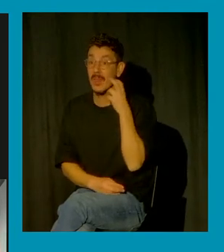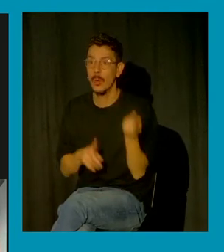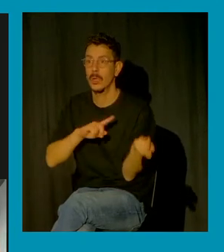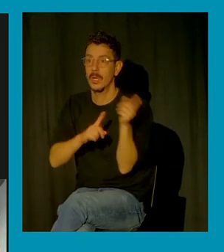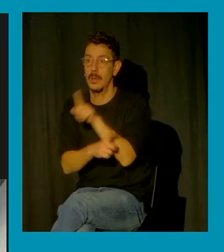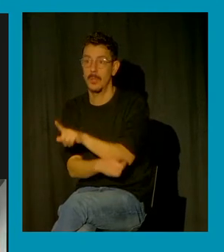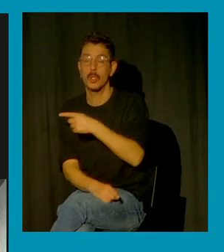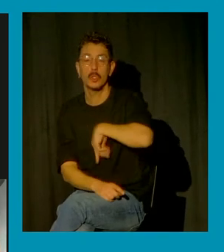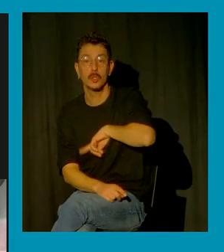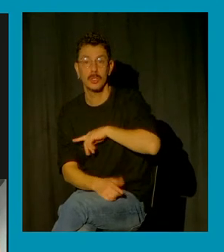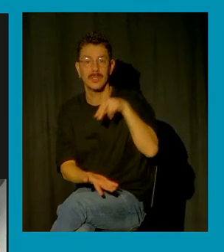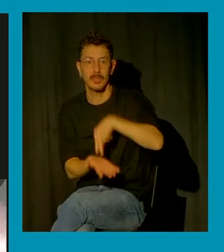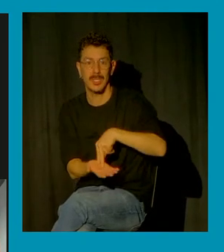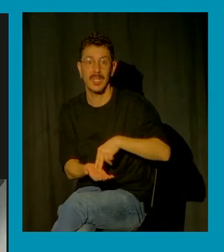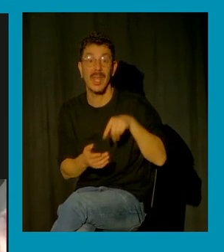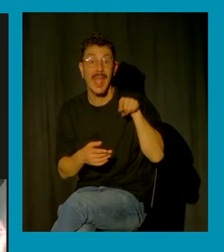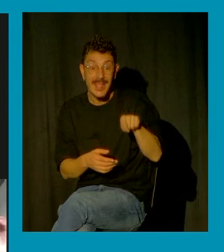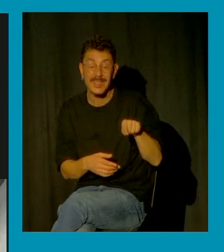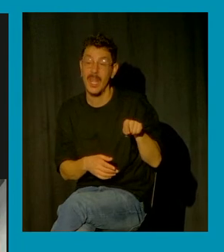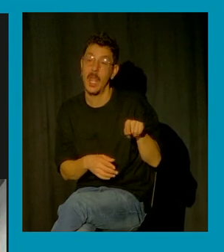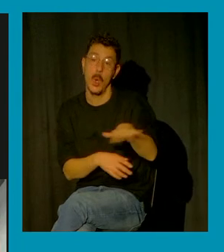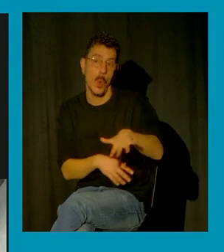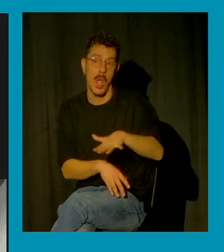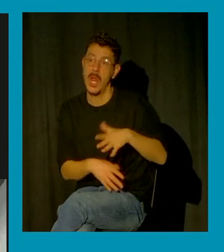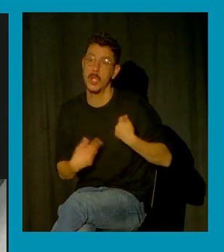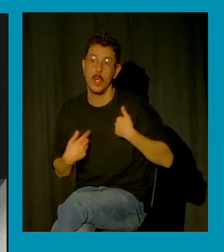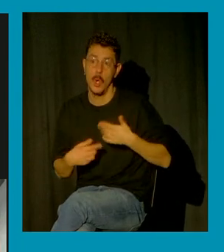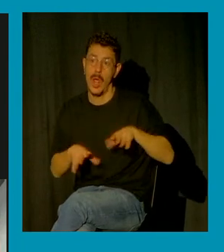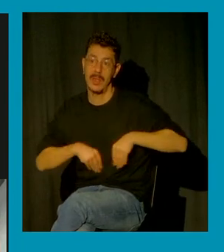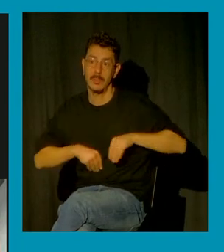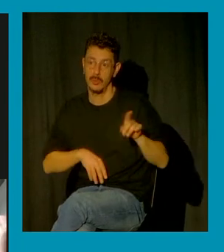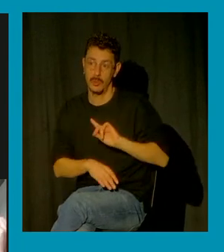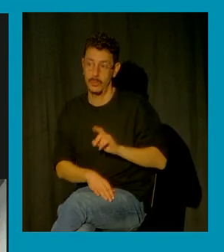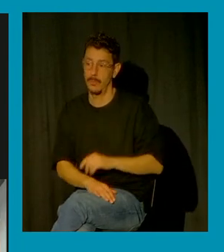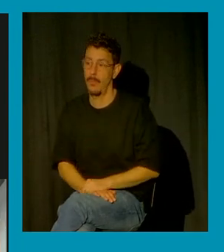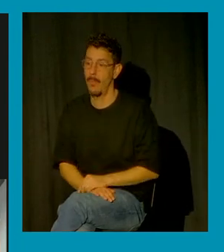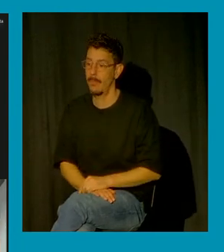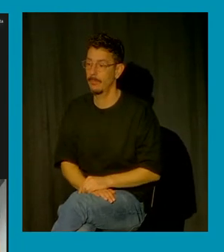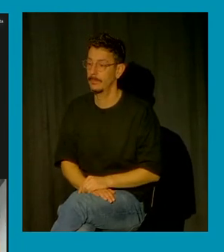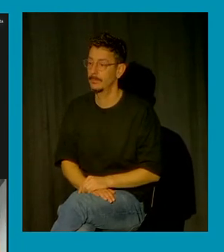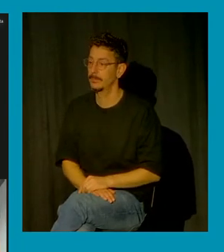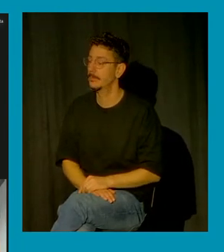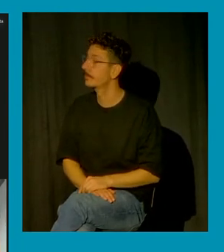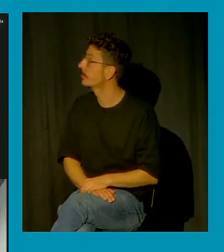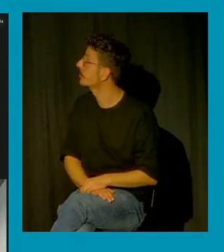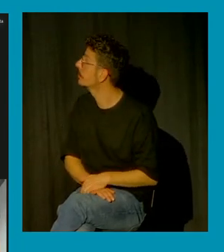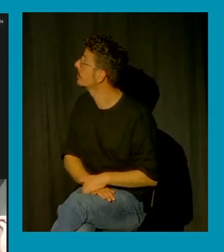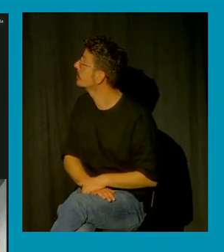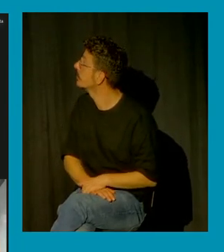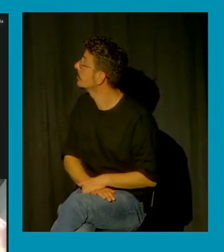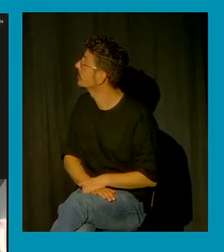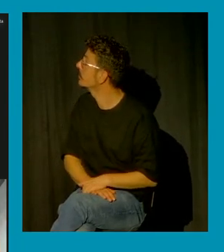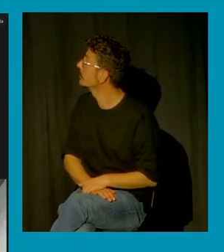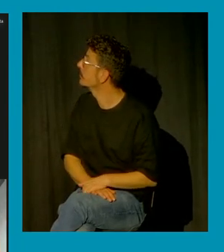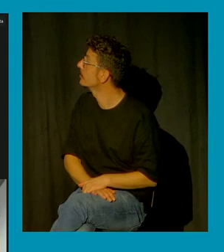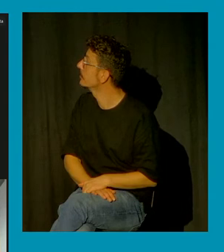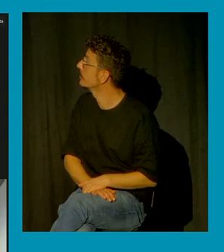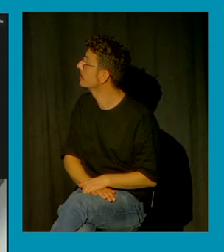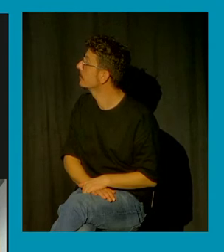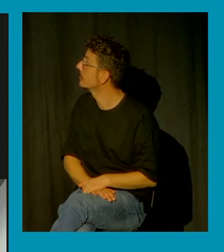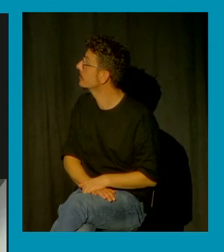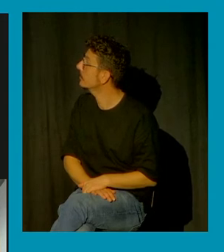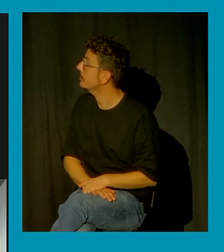nunca más por lo tanto termino las contrarrepresentaciones al peligro sexual son importantes han